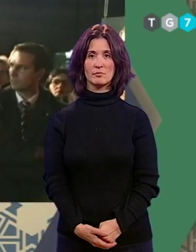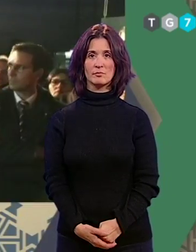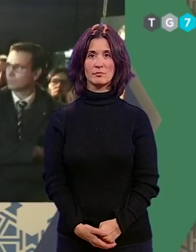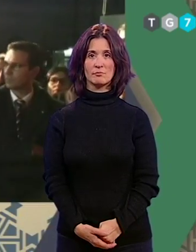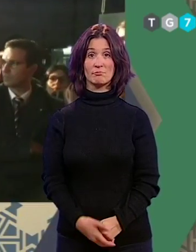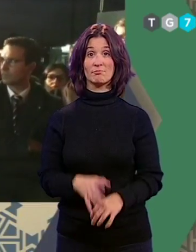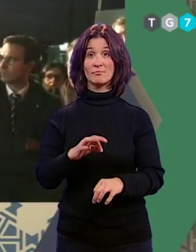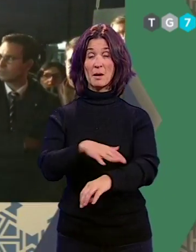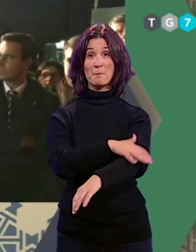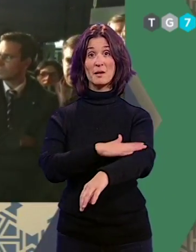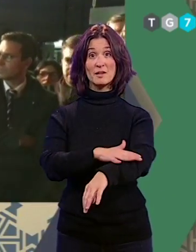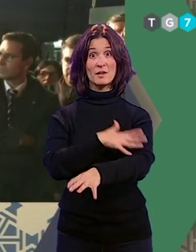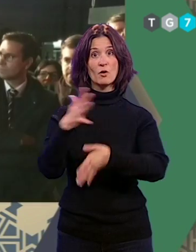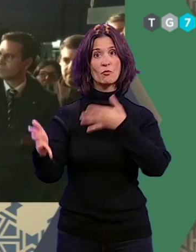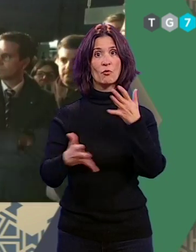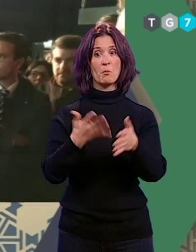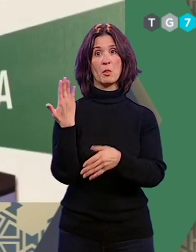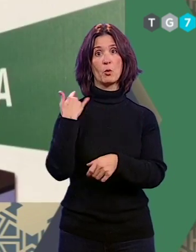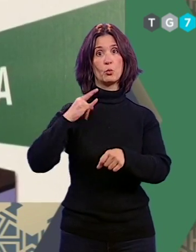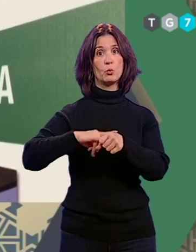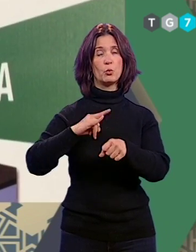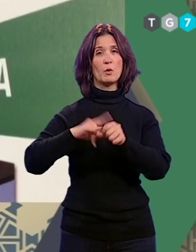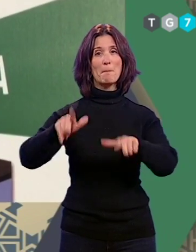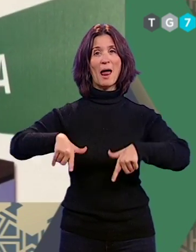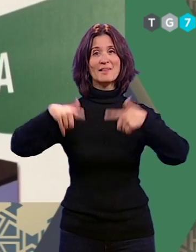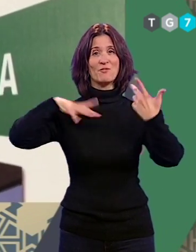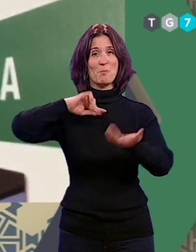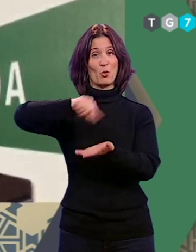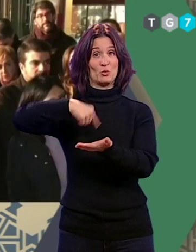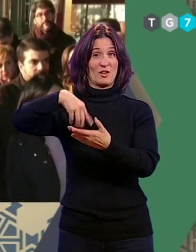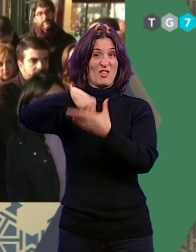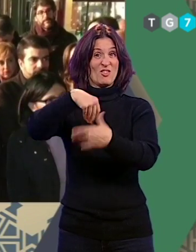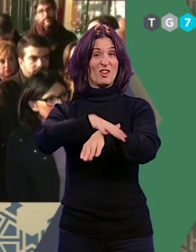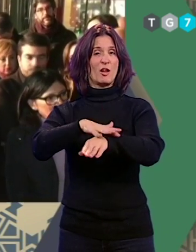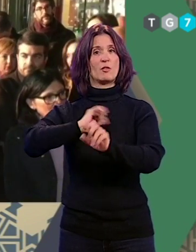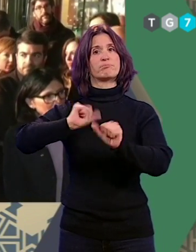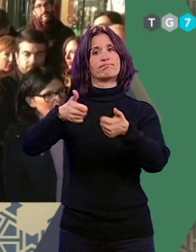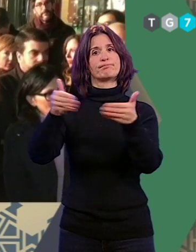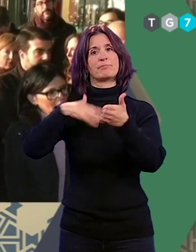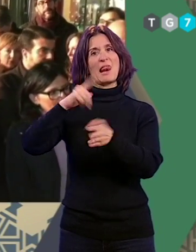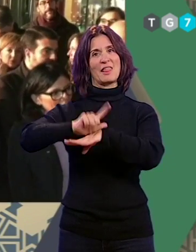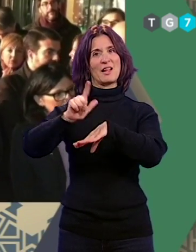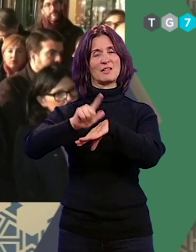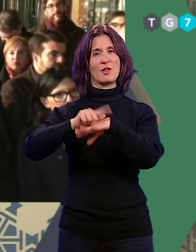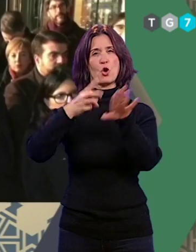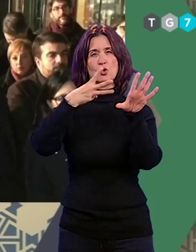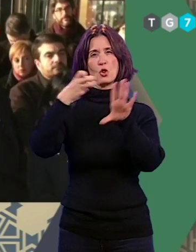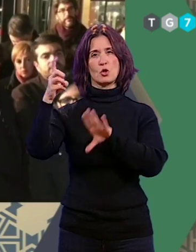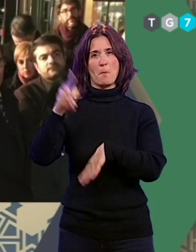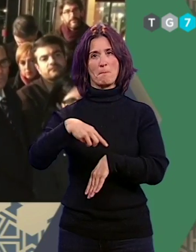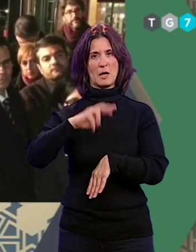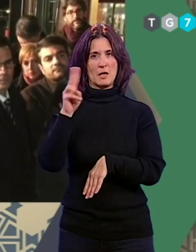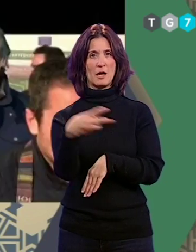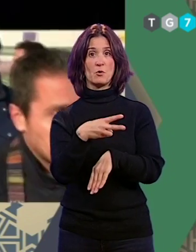El Ministerio de Fomento ha publicado este lunes en la plataforma de contratación del Estado la licitación con un presupuesto de 800.000 euros